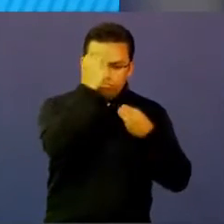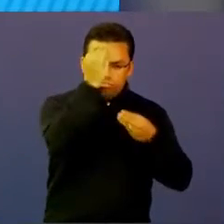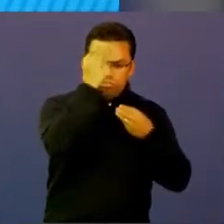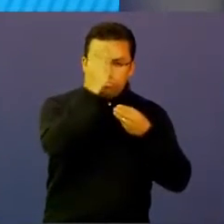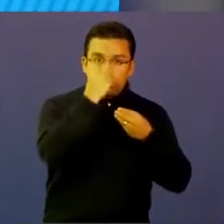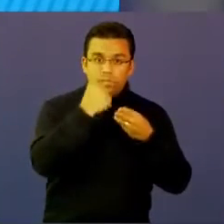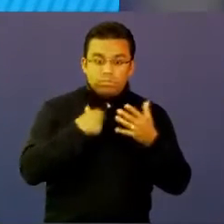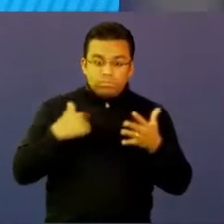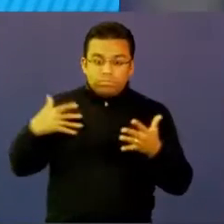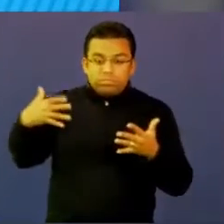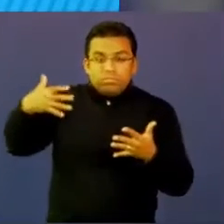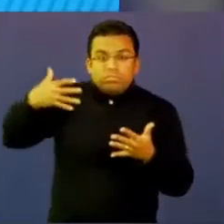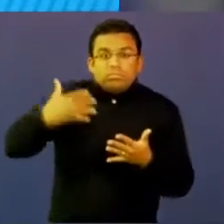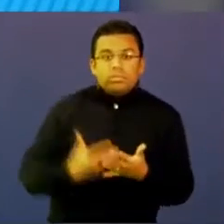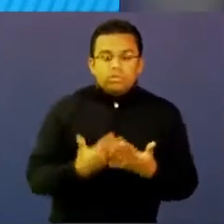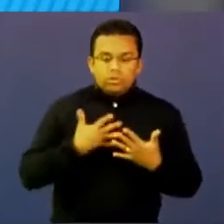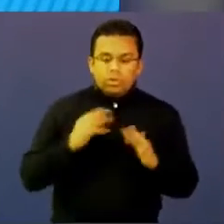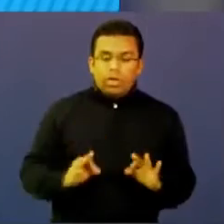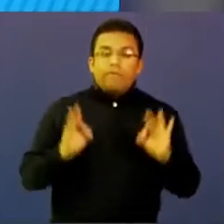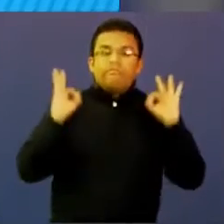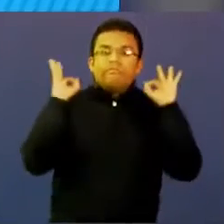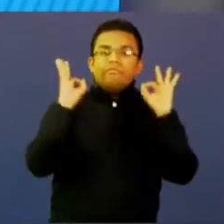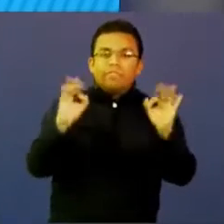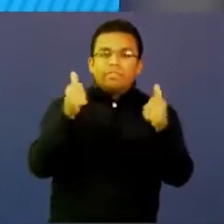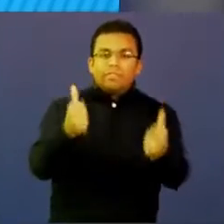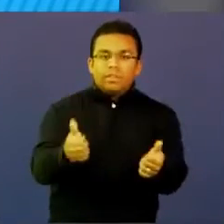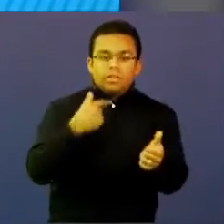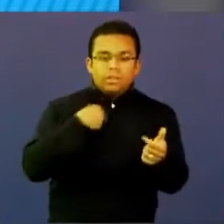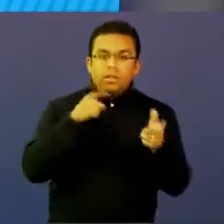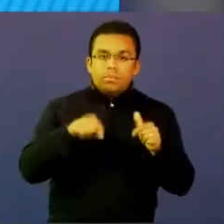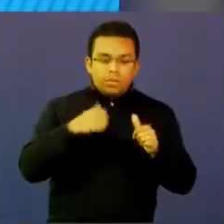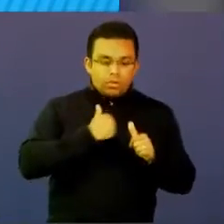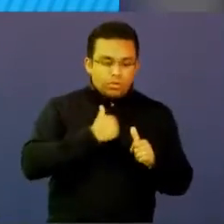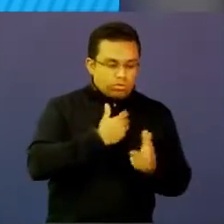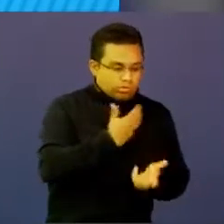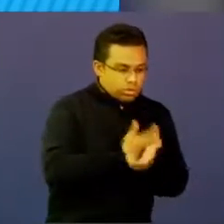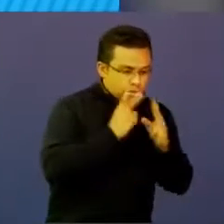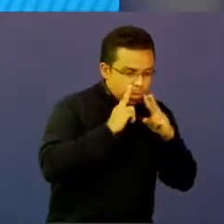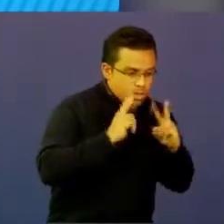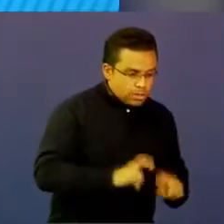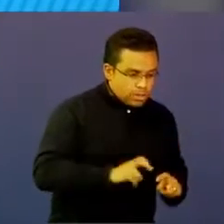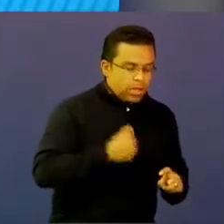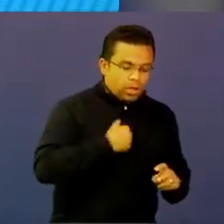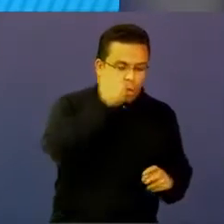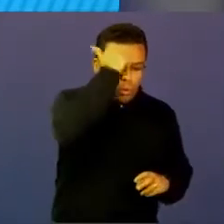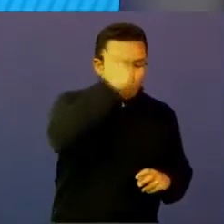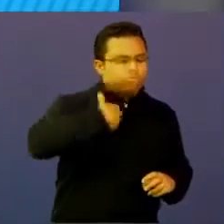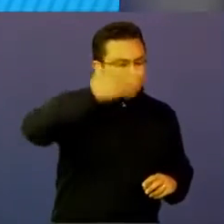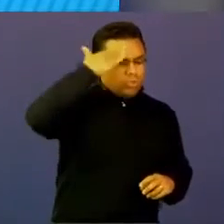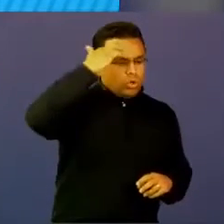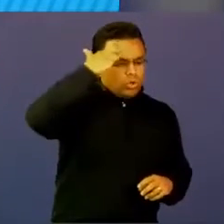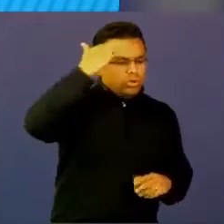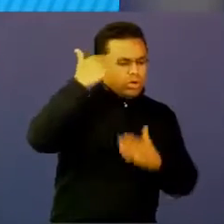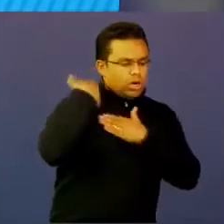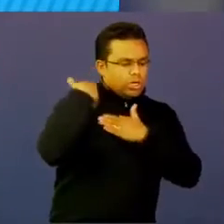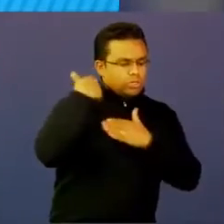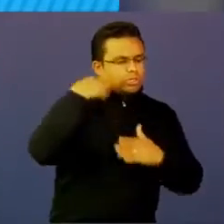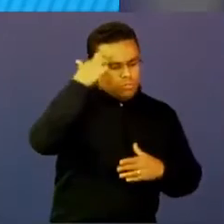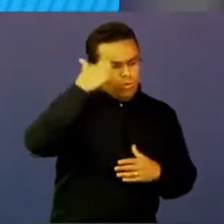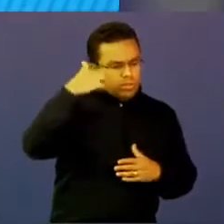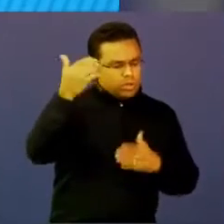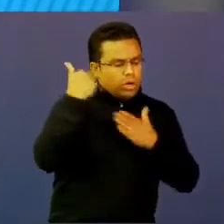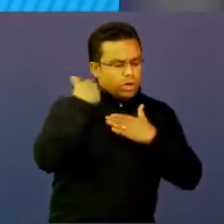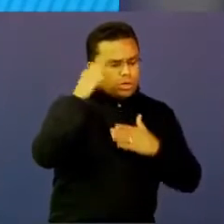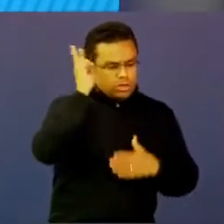sujeto que ejerce de manera efectiva y de manera científica la labor que hace. Pero además se ha demostrado